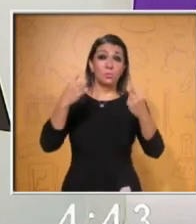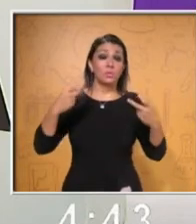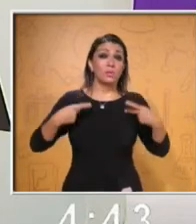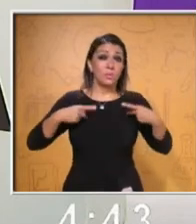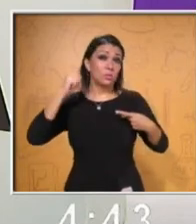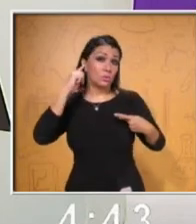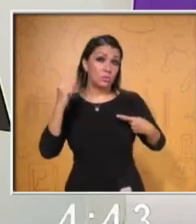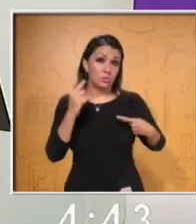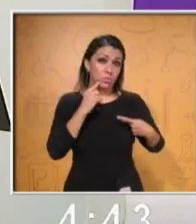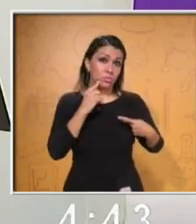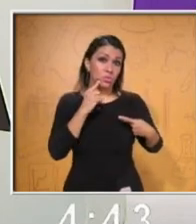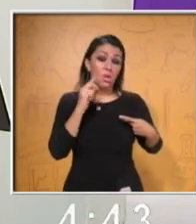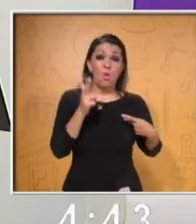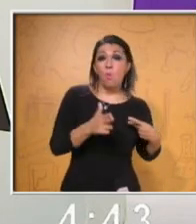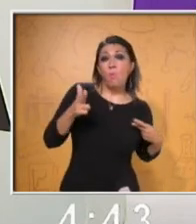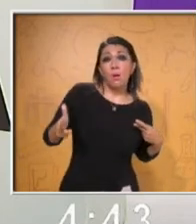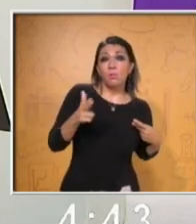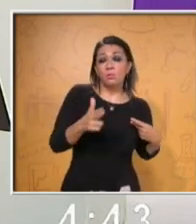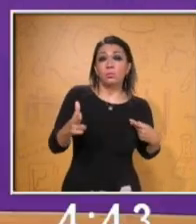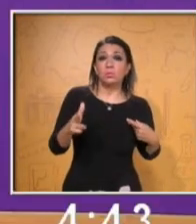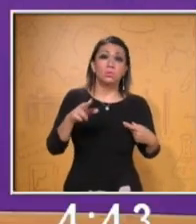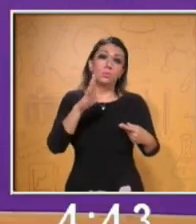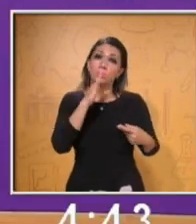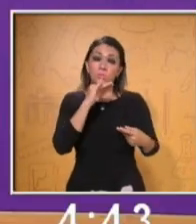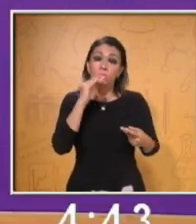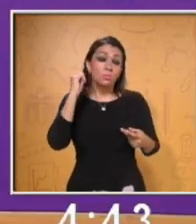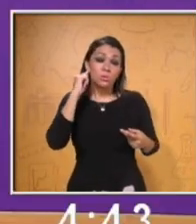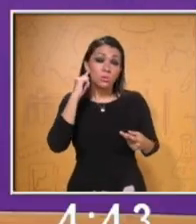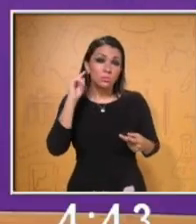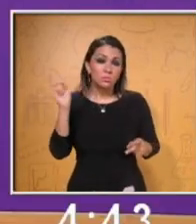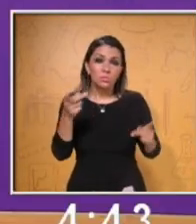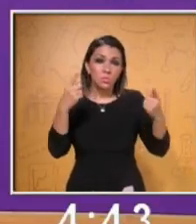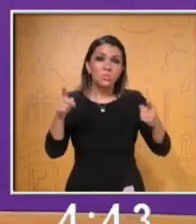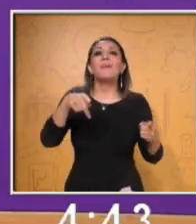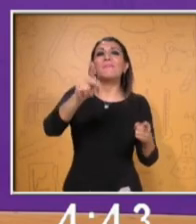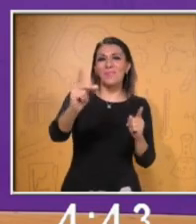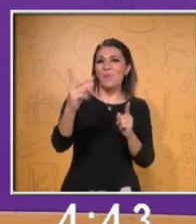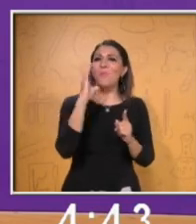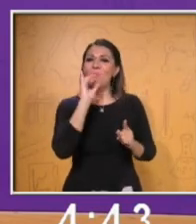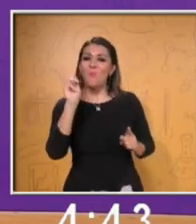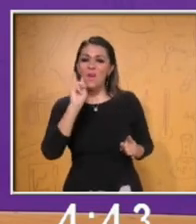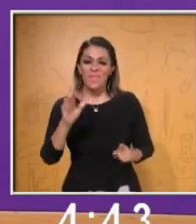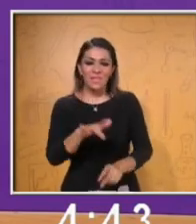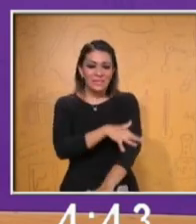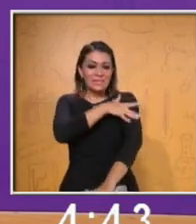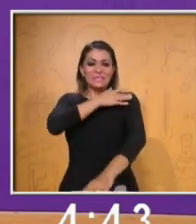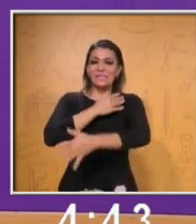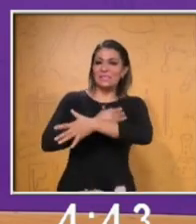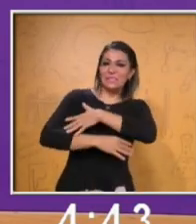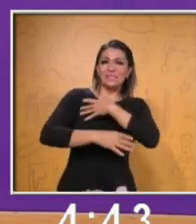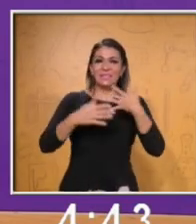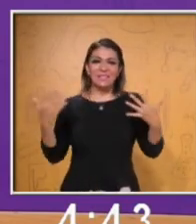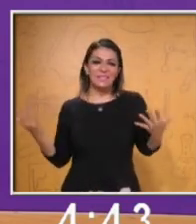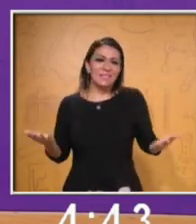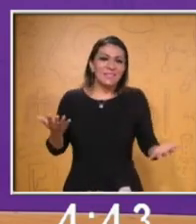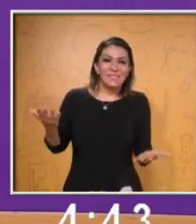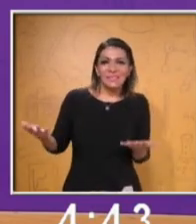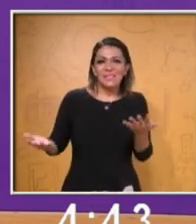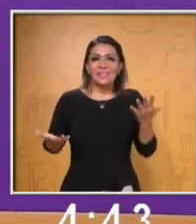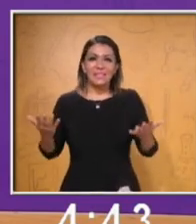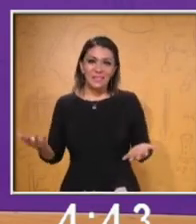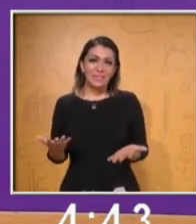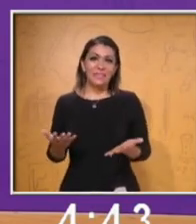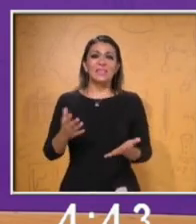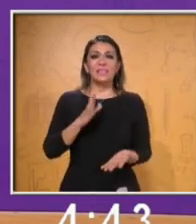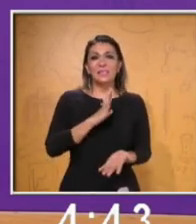quienes nunca han escuchado la música, pueden fácilmente bailar con sus amigos si escuchan las vibraciones. Aprovecho